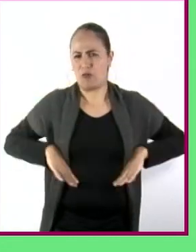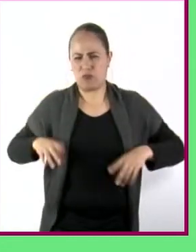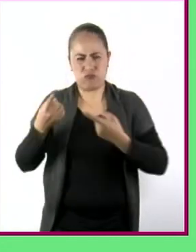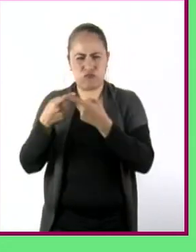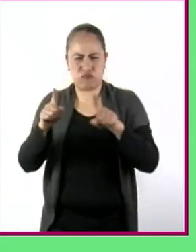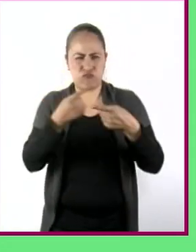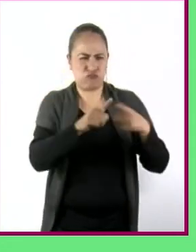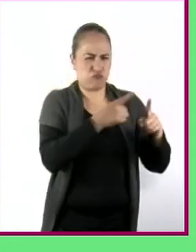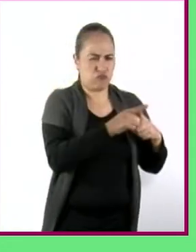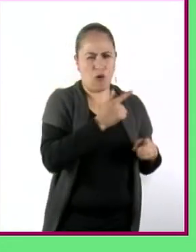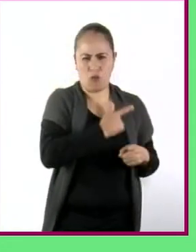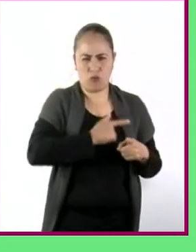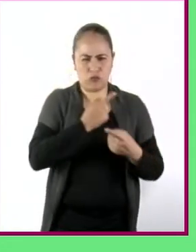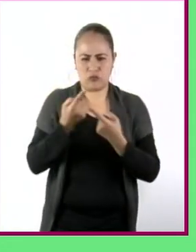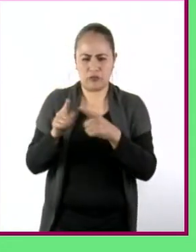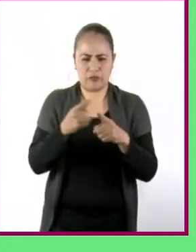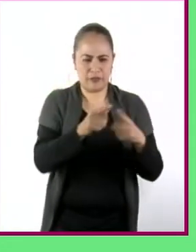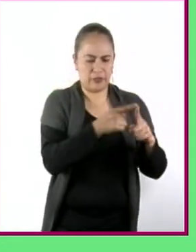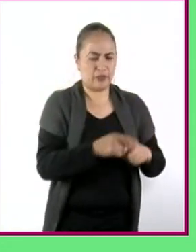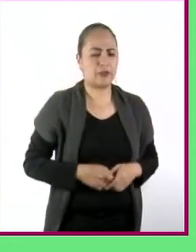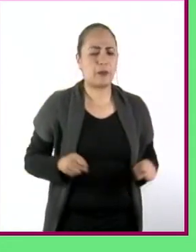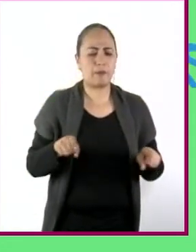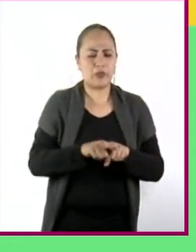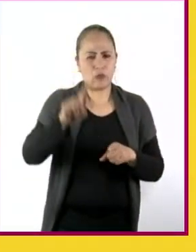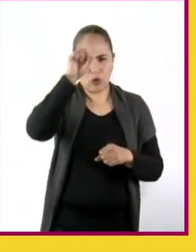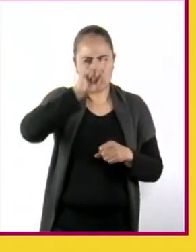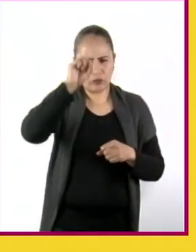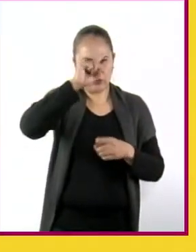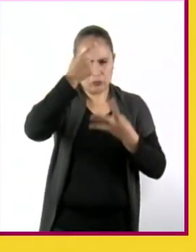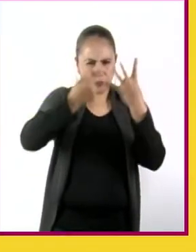Consejos para la resolución pacífica de las diferencias.